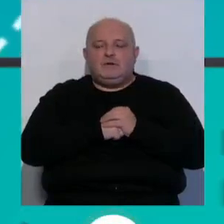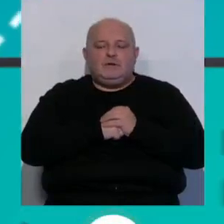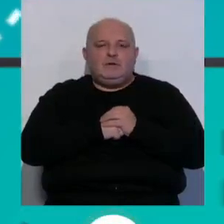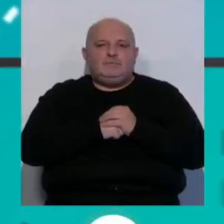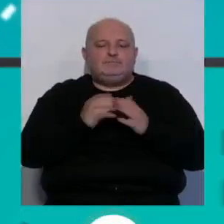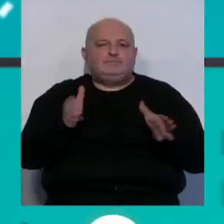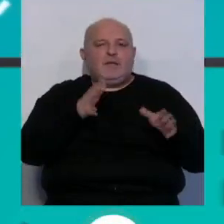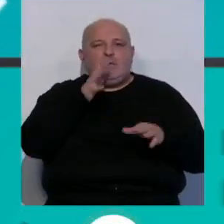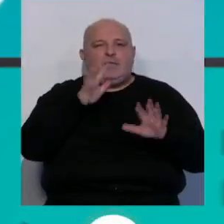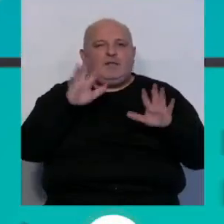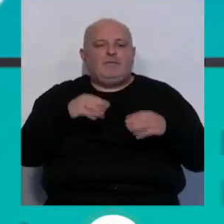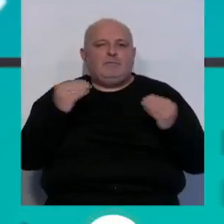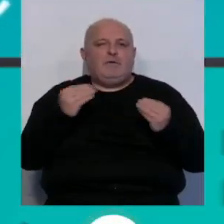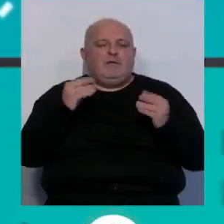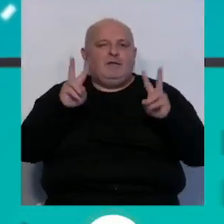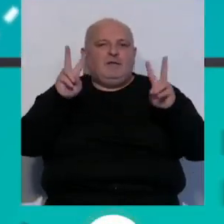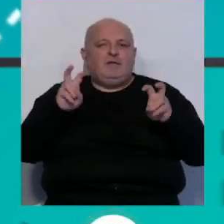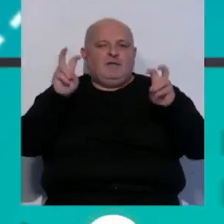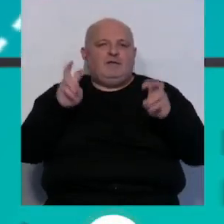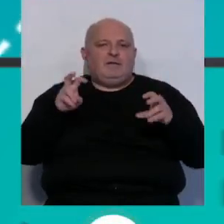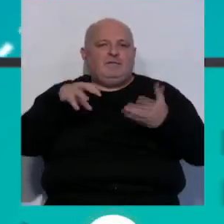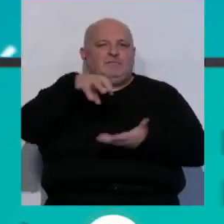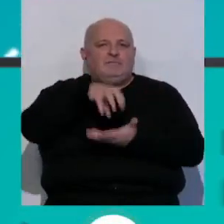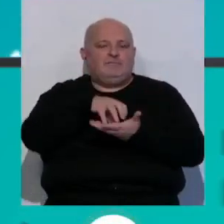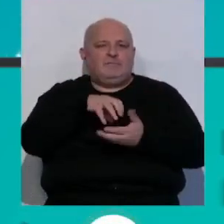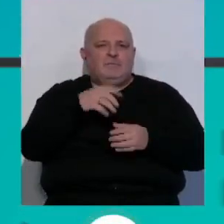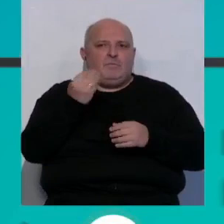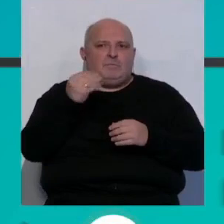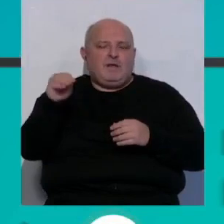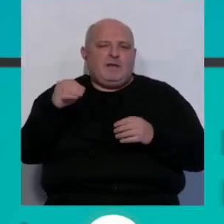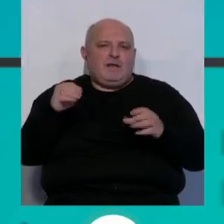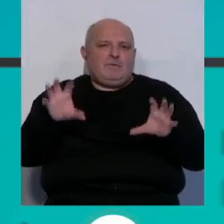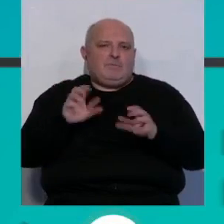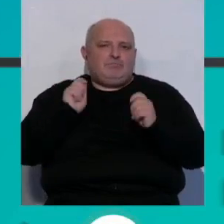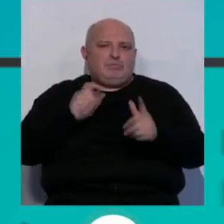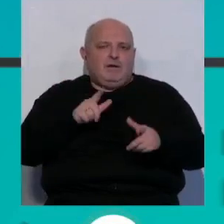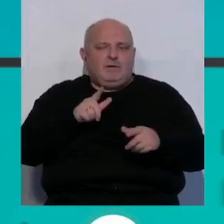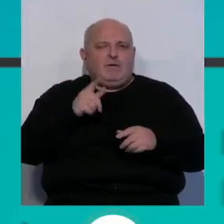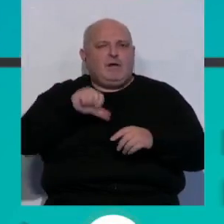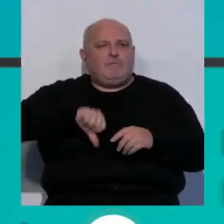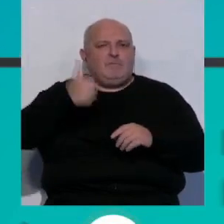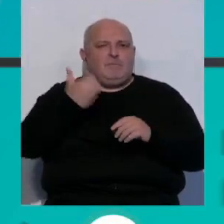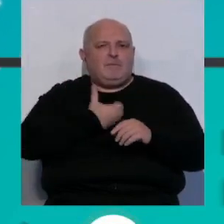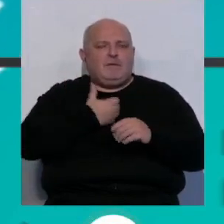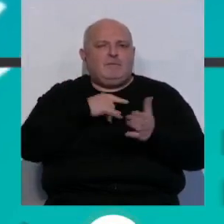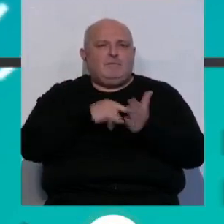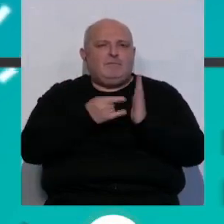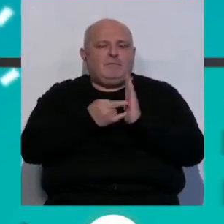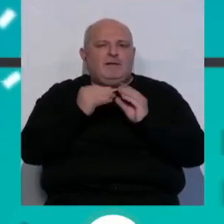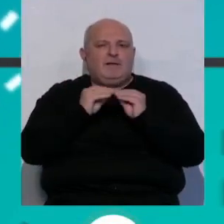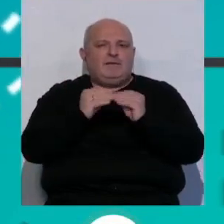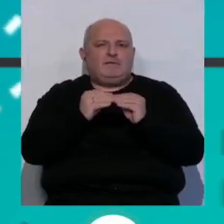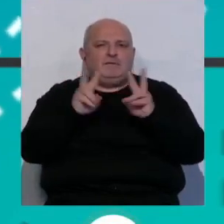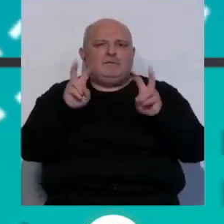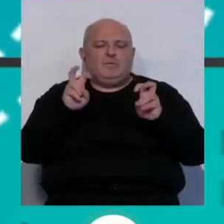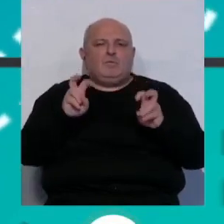Aguas de Cádiz mejora la eficiencia de su estación de la Martona con un nuevo equipamiento. El ayuntamiento ha aprobado el proyecto para la instalación